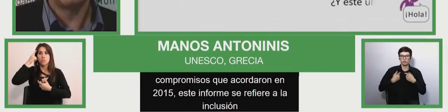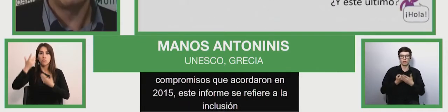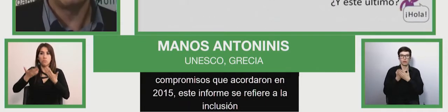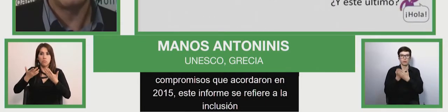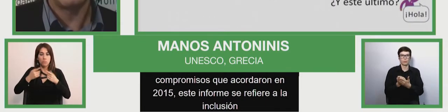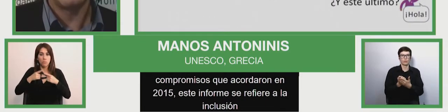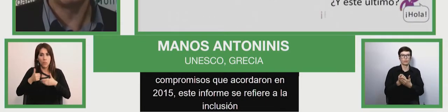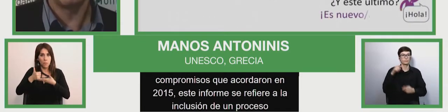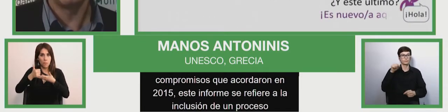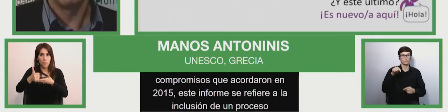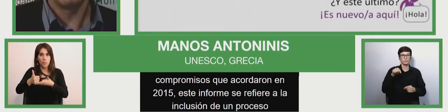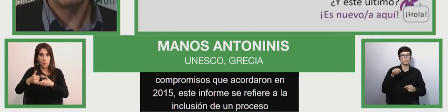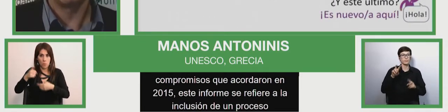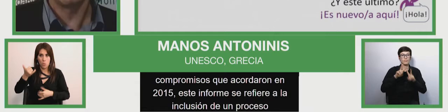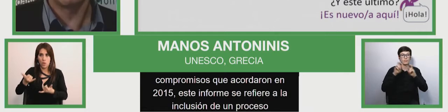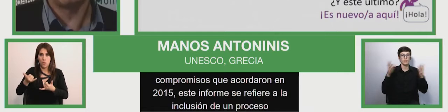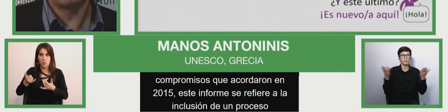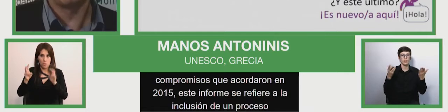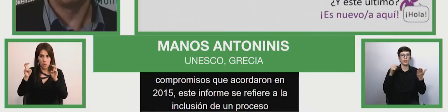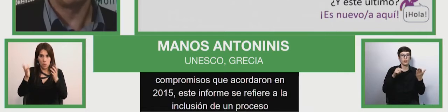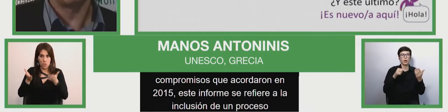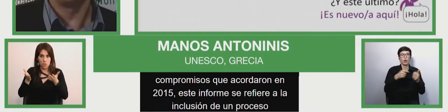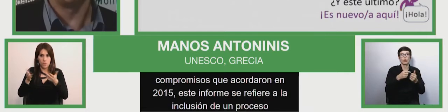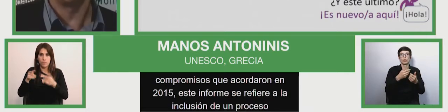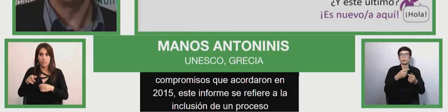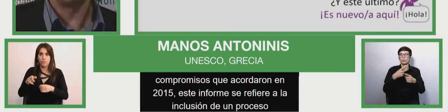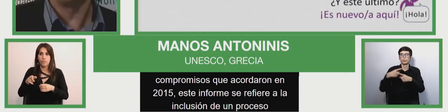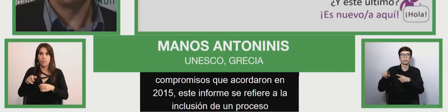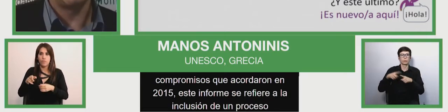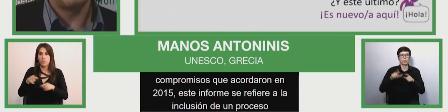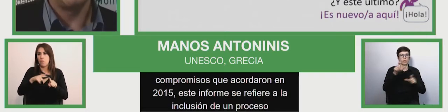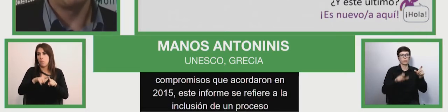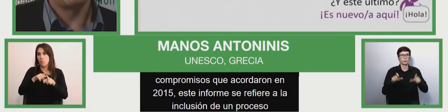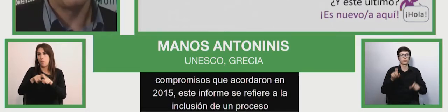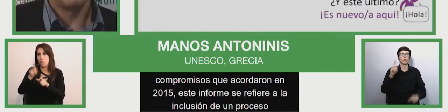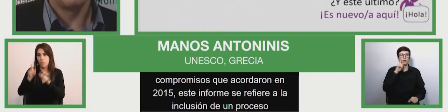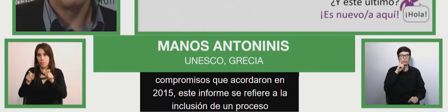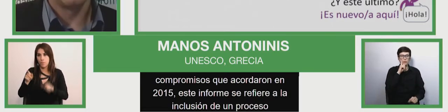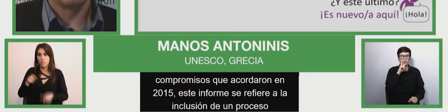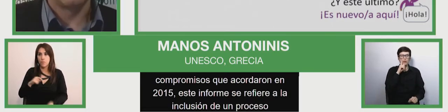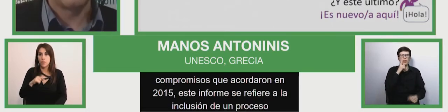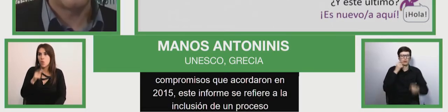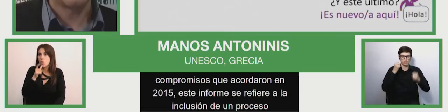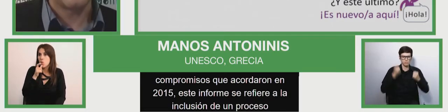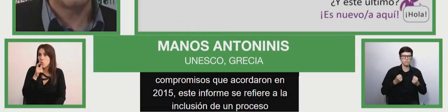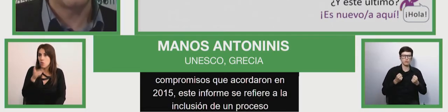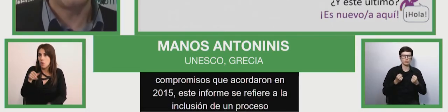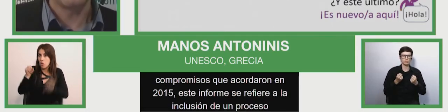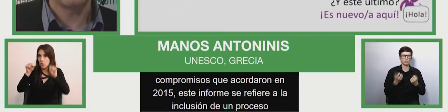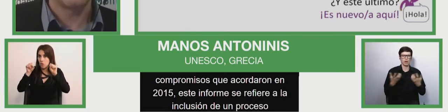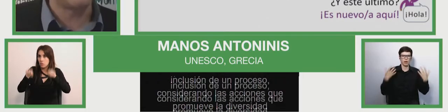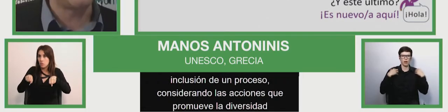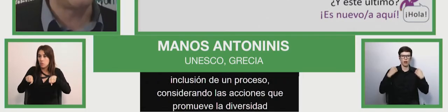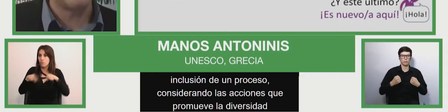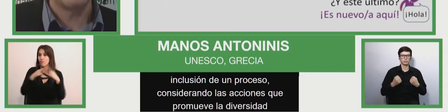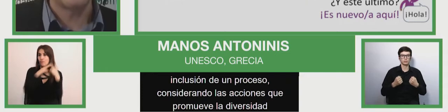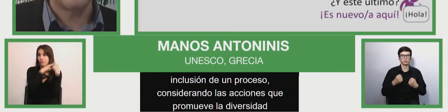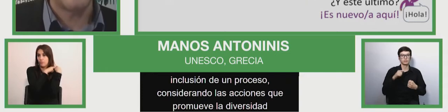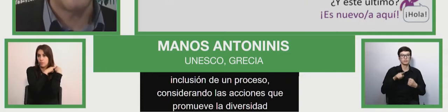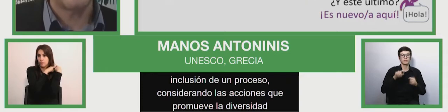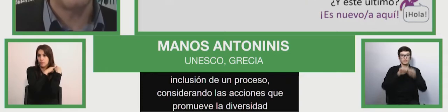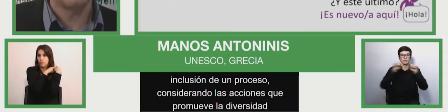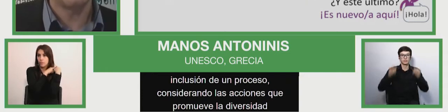basan en la creencia de que todas las personas tienen valor y potencial. Los sistemas educativos no deberían